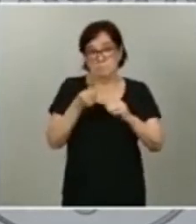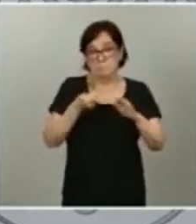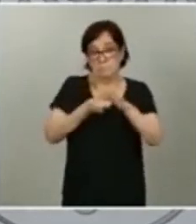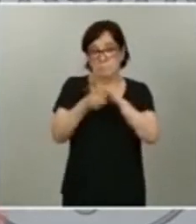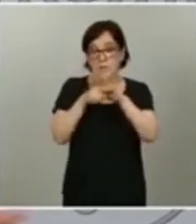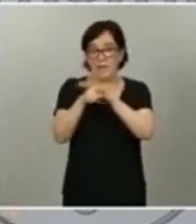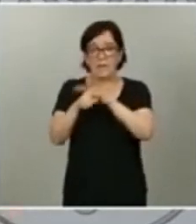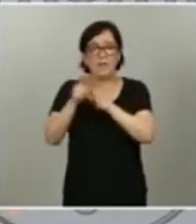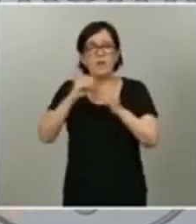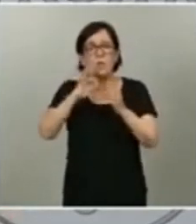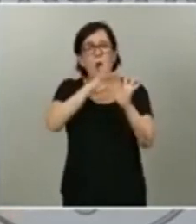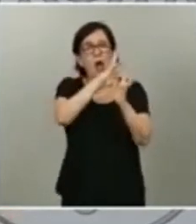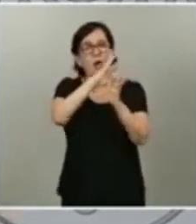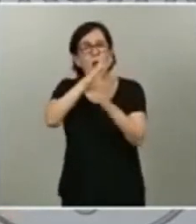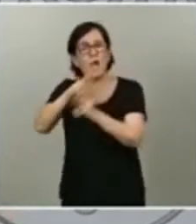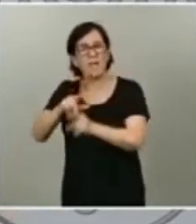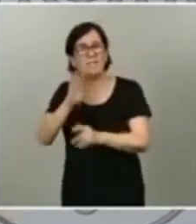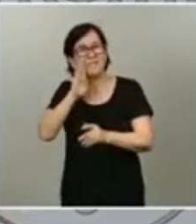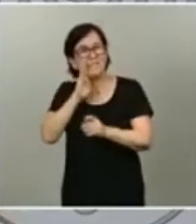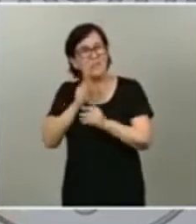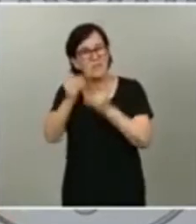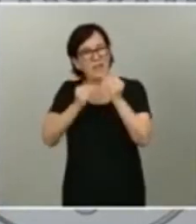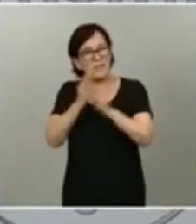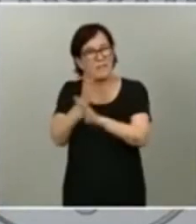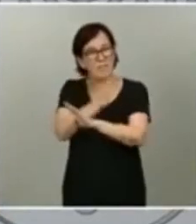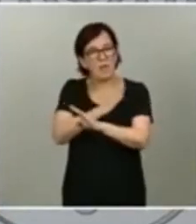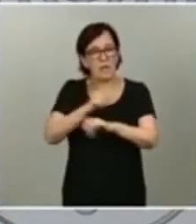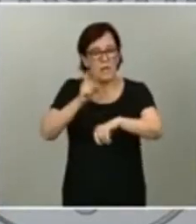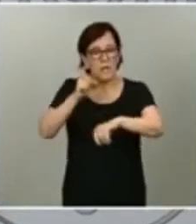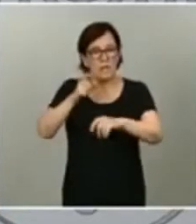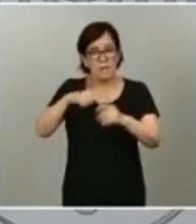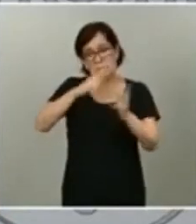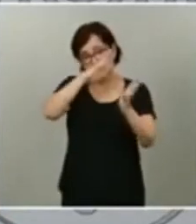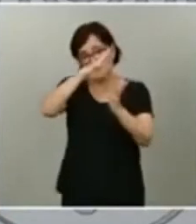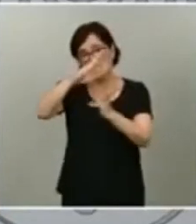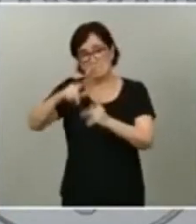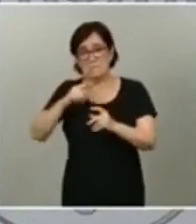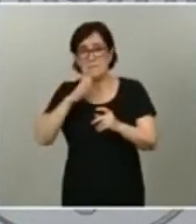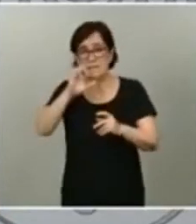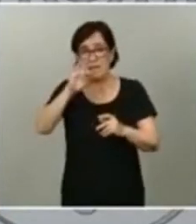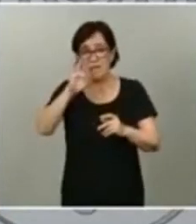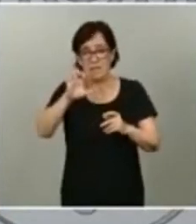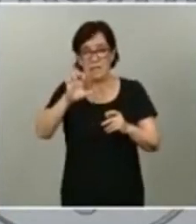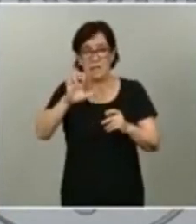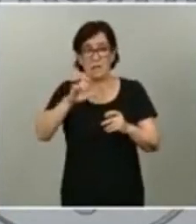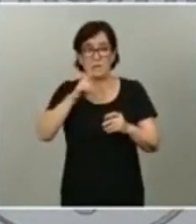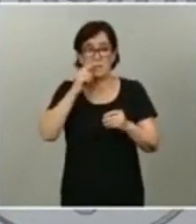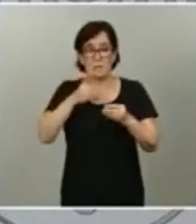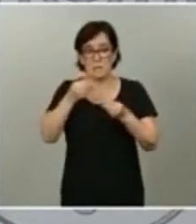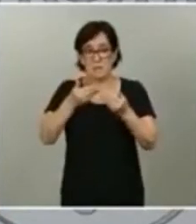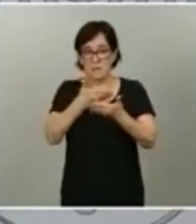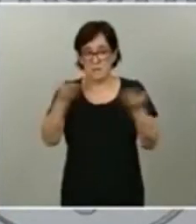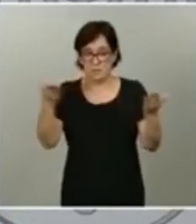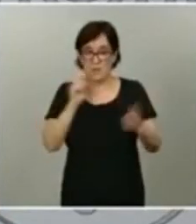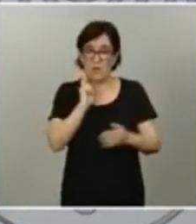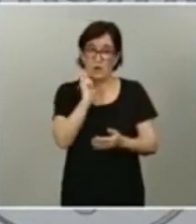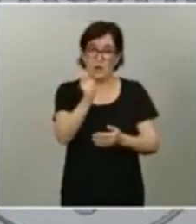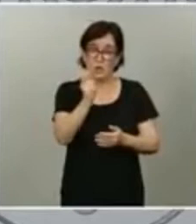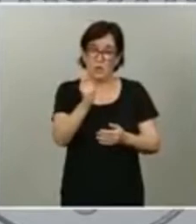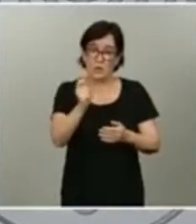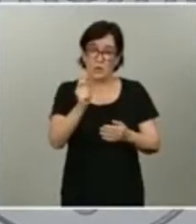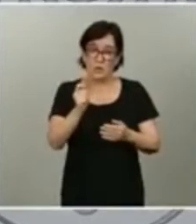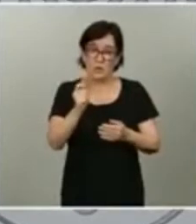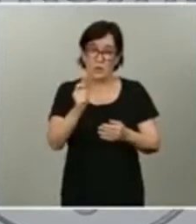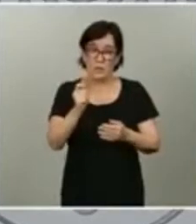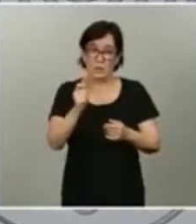computar como venía haciéndose el tiempo que han estado en el ERTE a efecto de la cotización para el